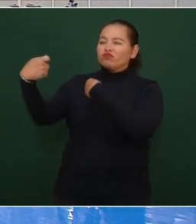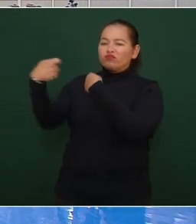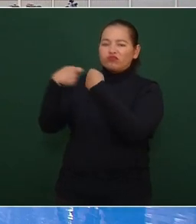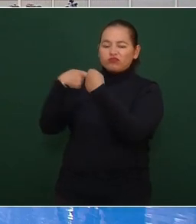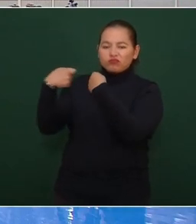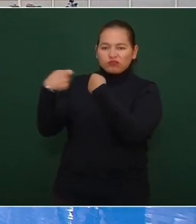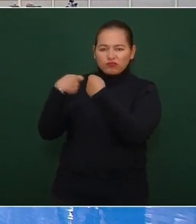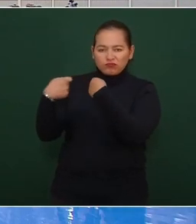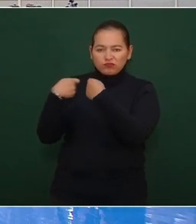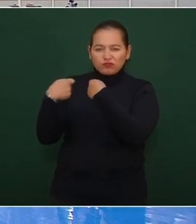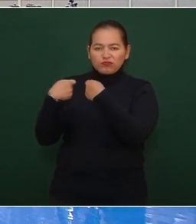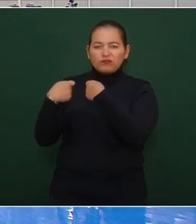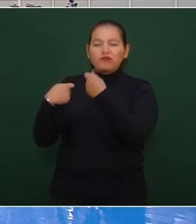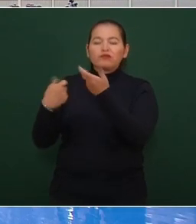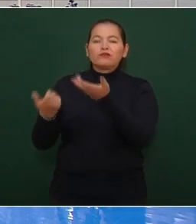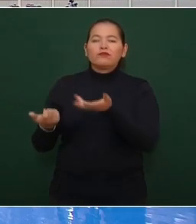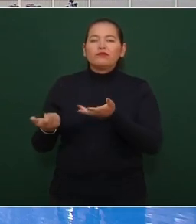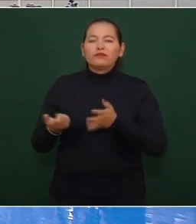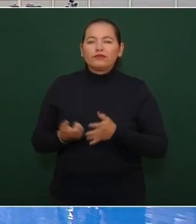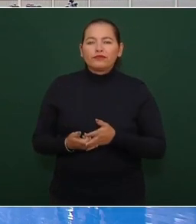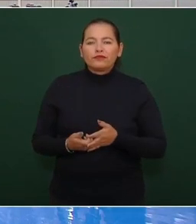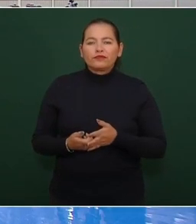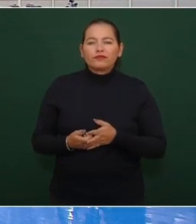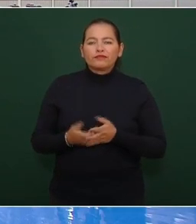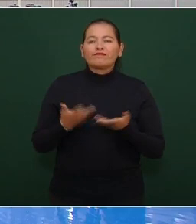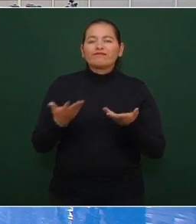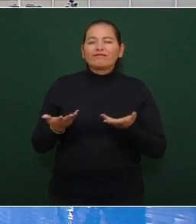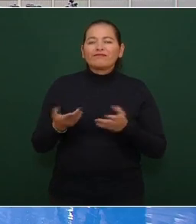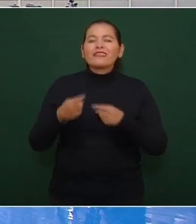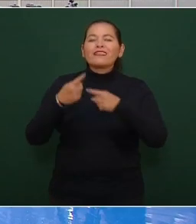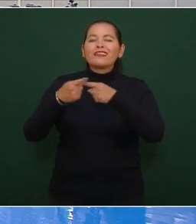mediante los medios